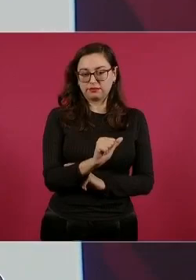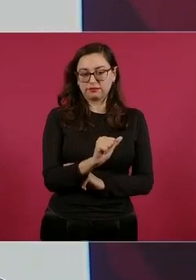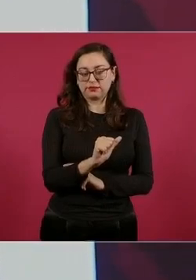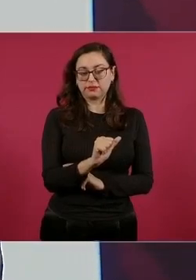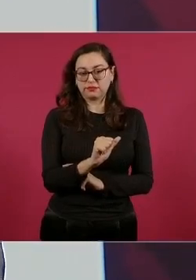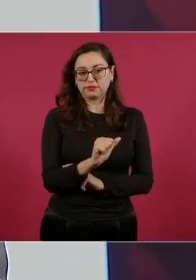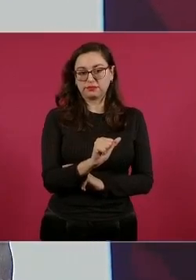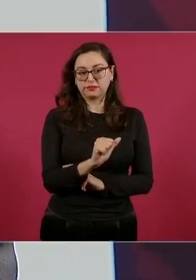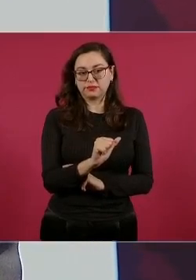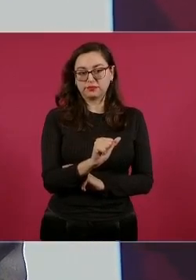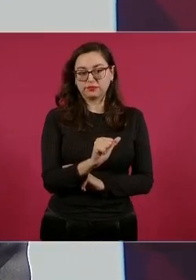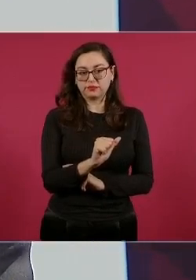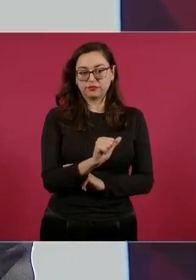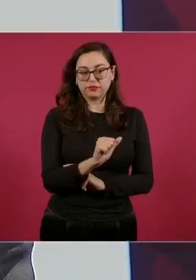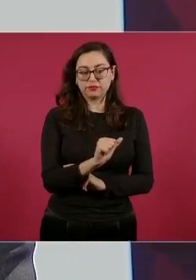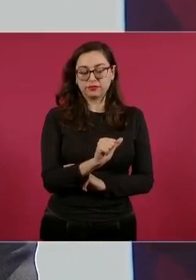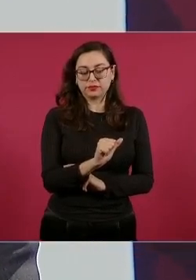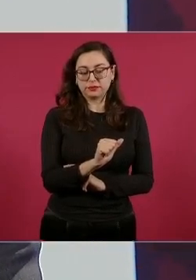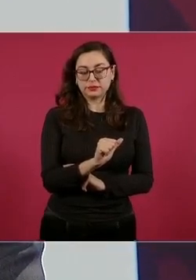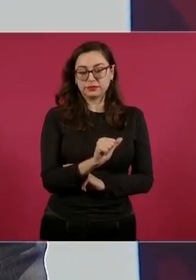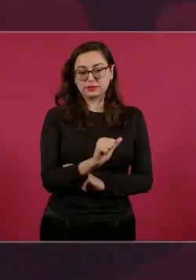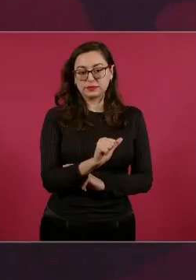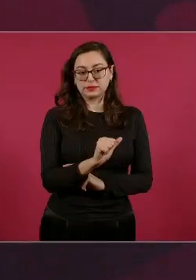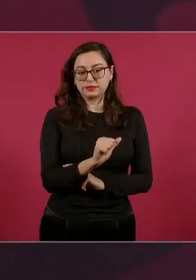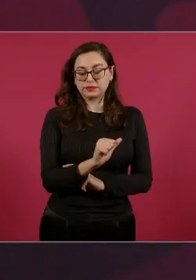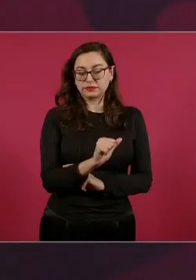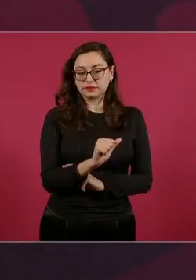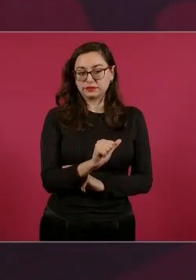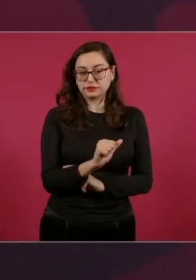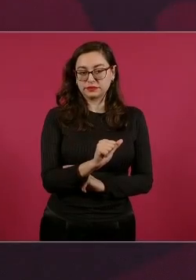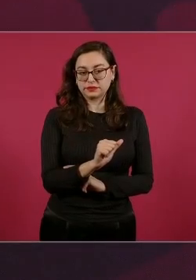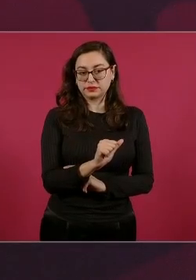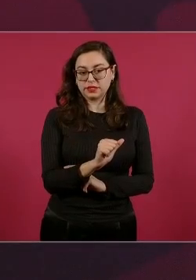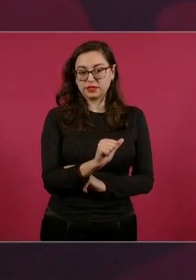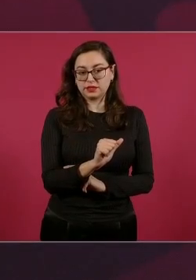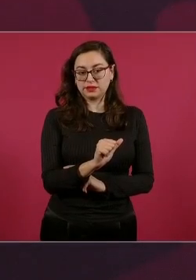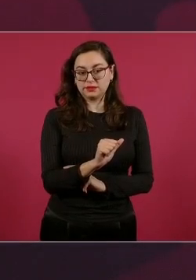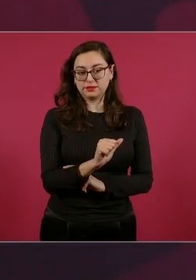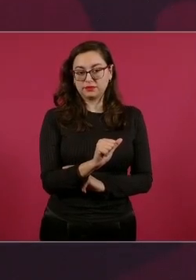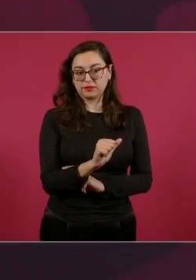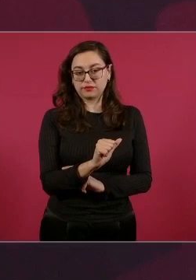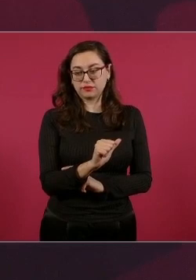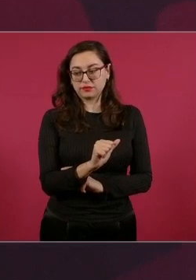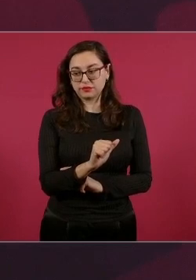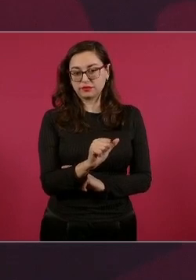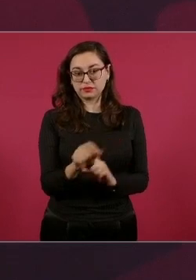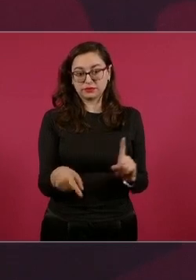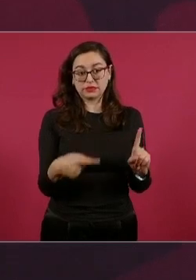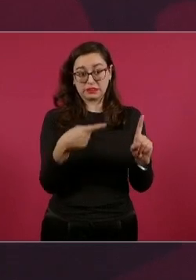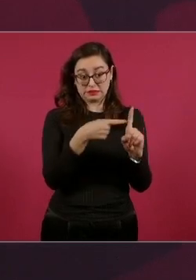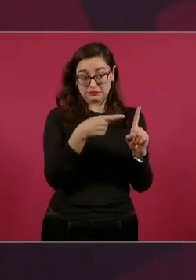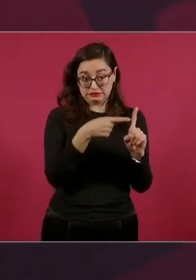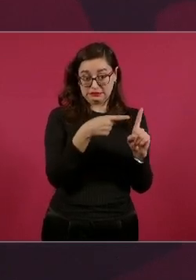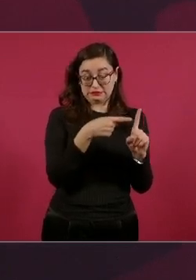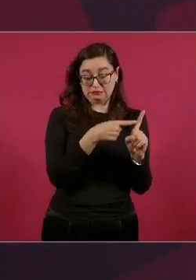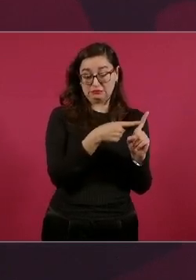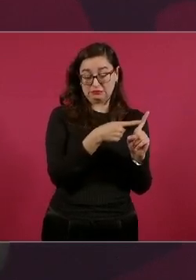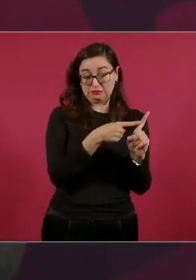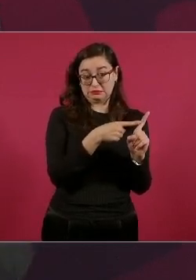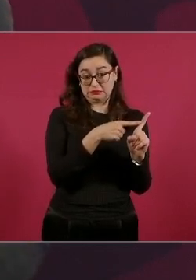los hermanos panameños